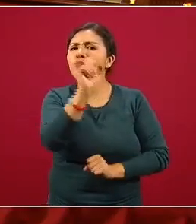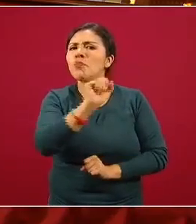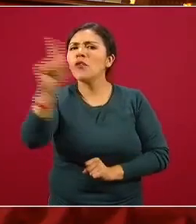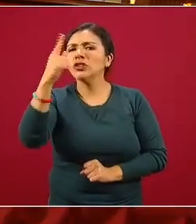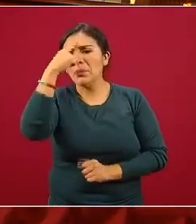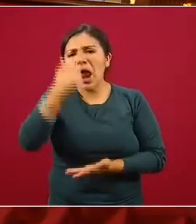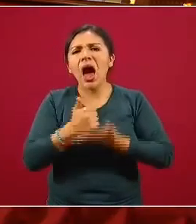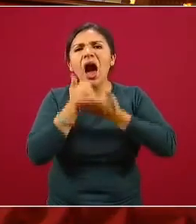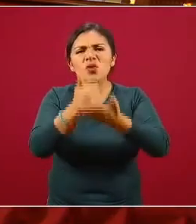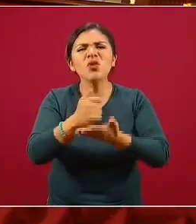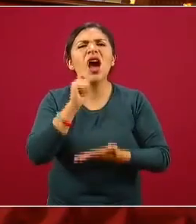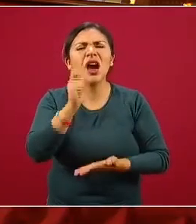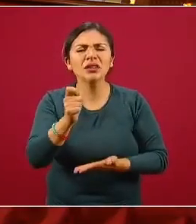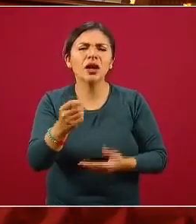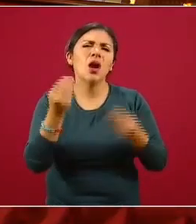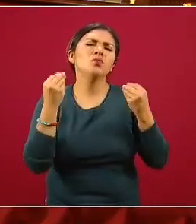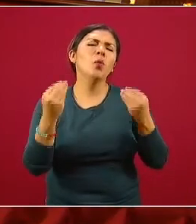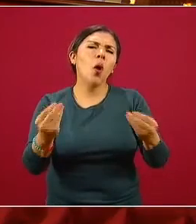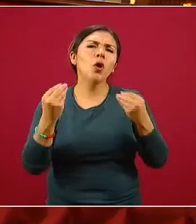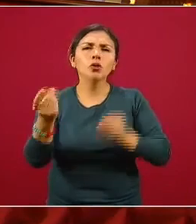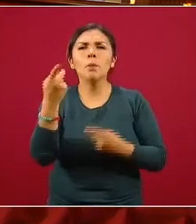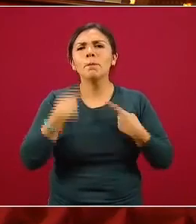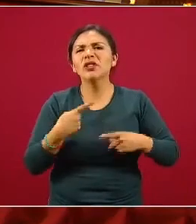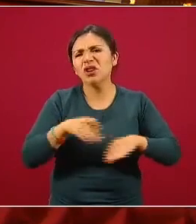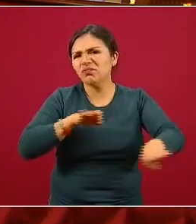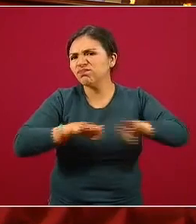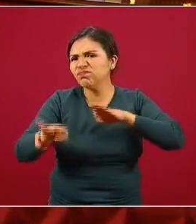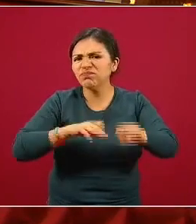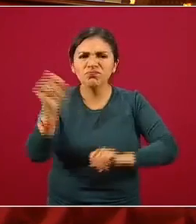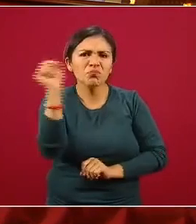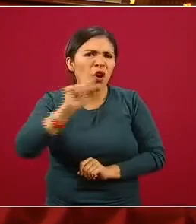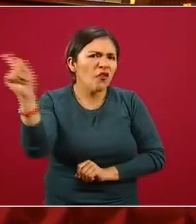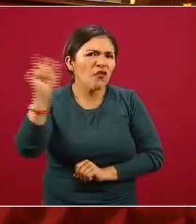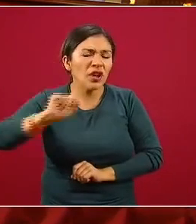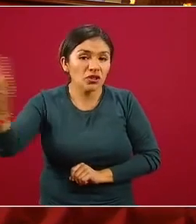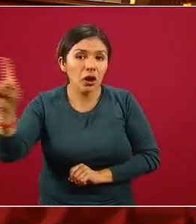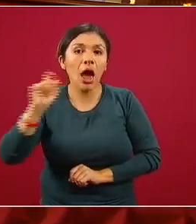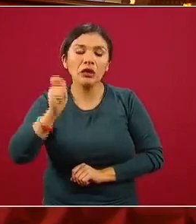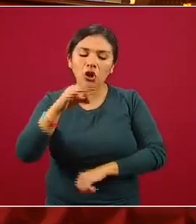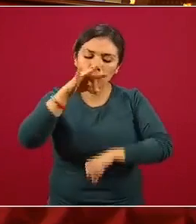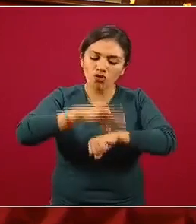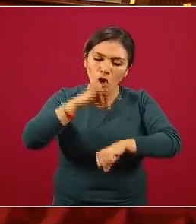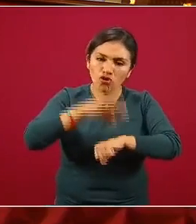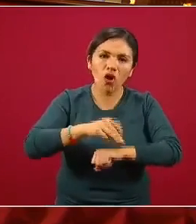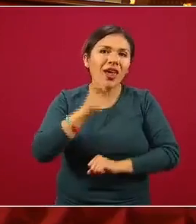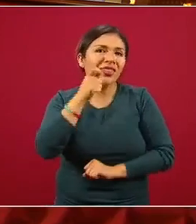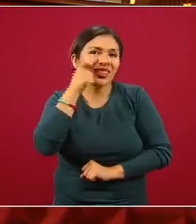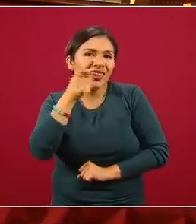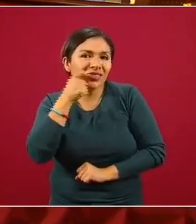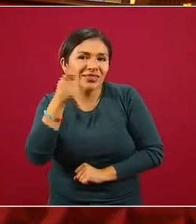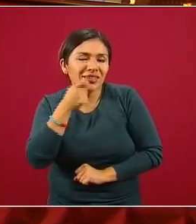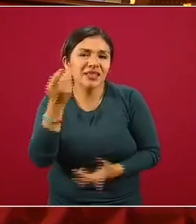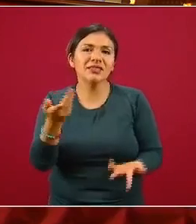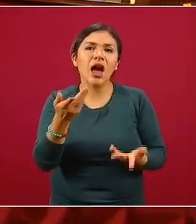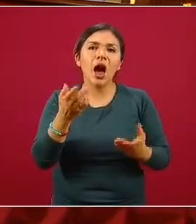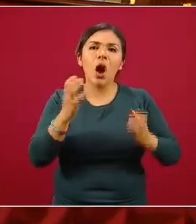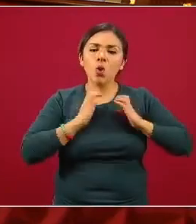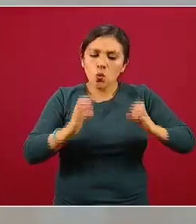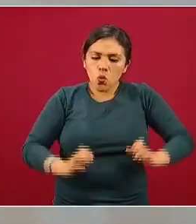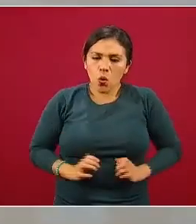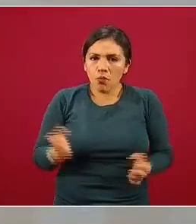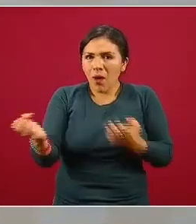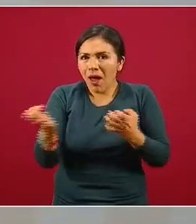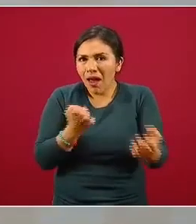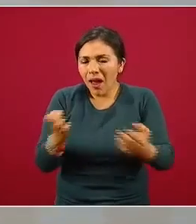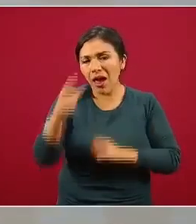término que cubre a muchísimos profesionistas y profesionales, que son médicos, odontólogos, fisiorehabilitadores,